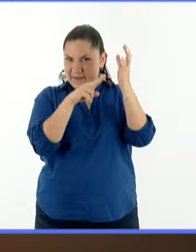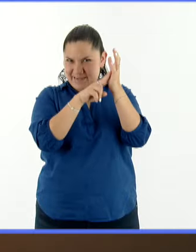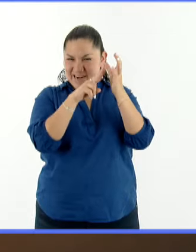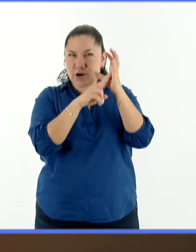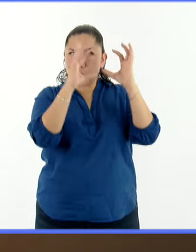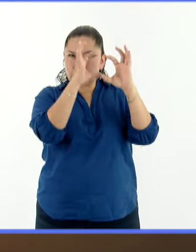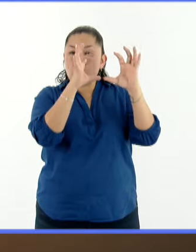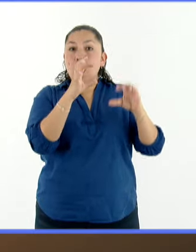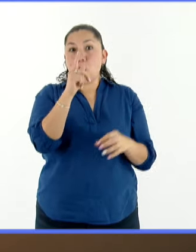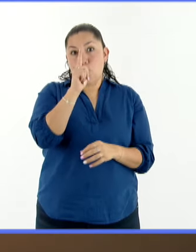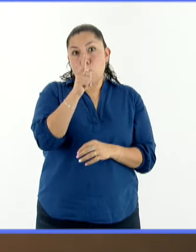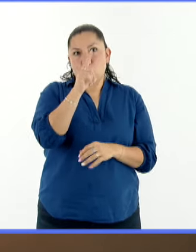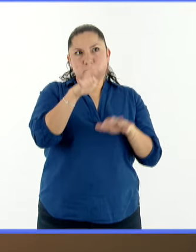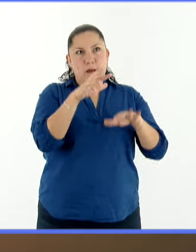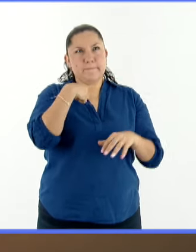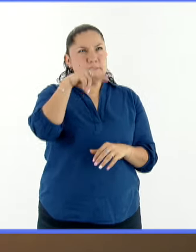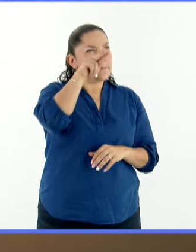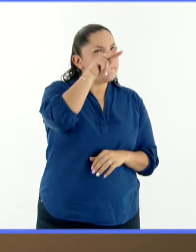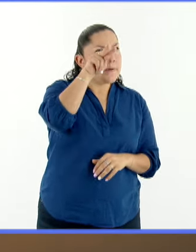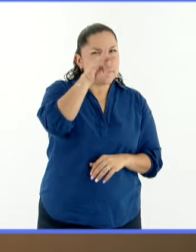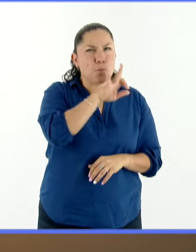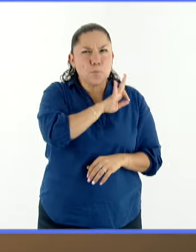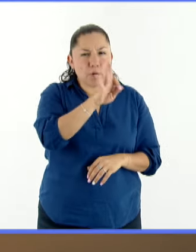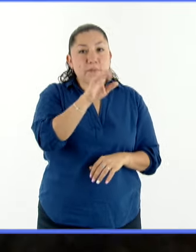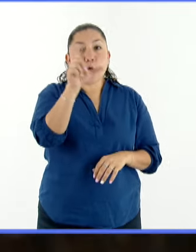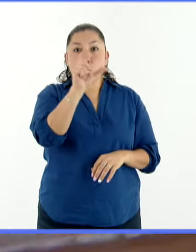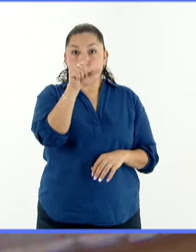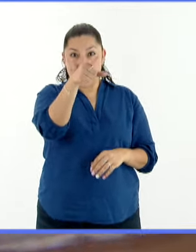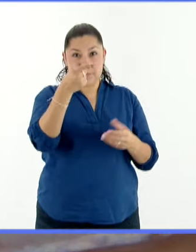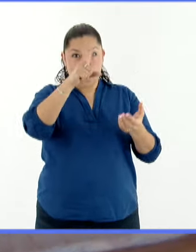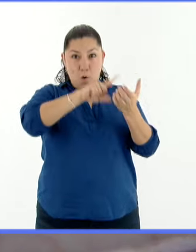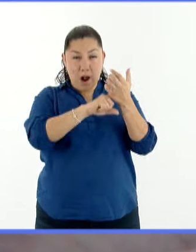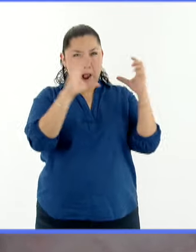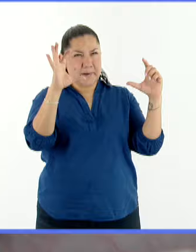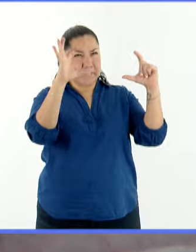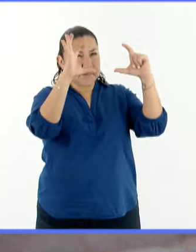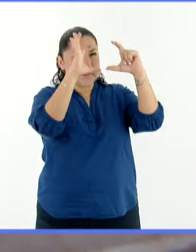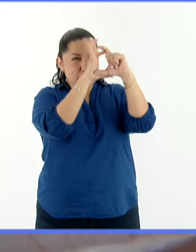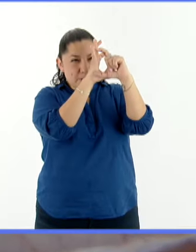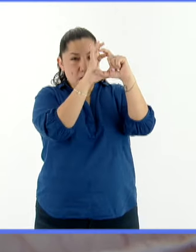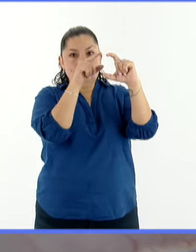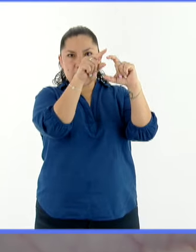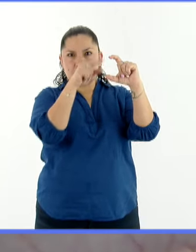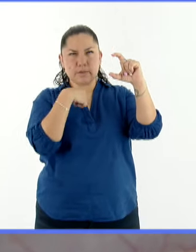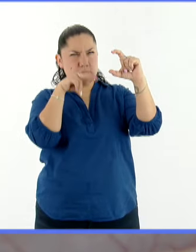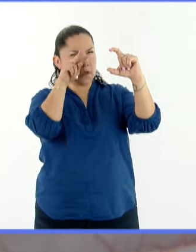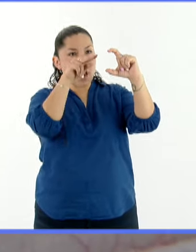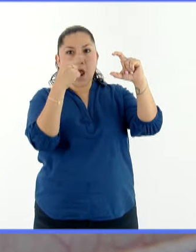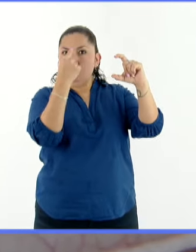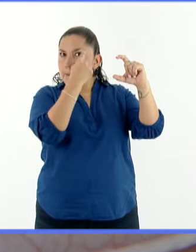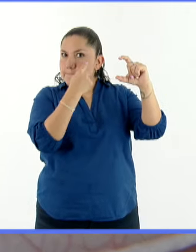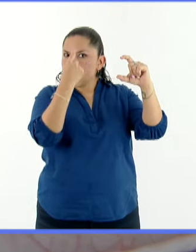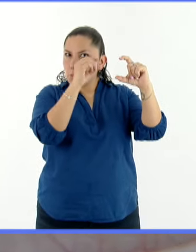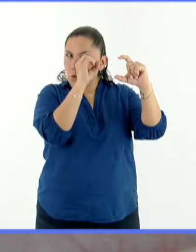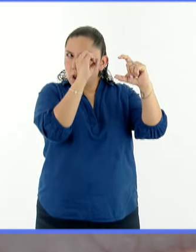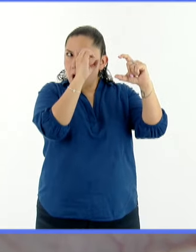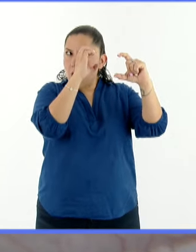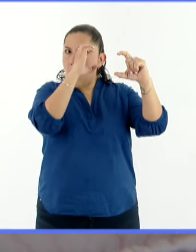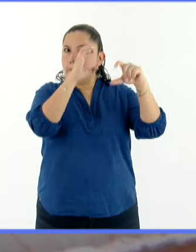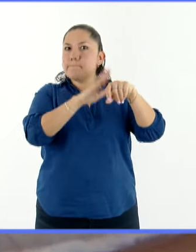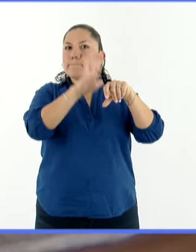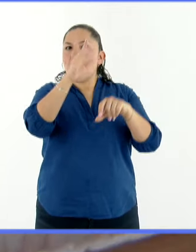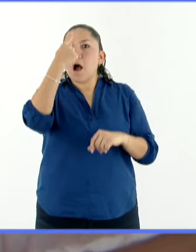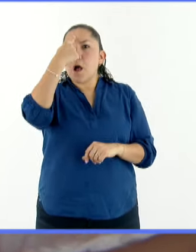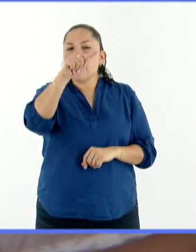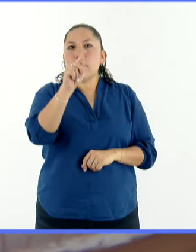radiaciones de luz se ocultan durante unos minutos. Esto hace que la pupila se abra, permitiendo la entrada máxima de luz para